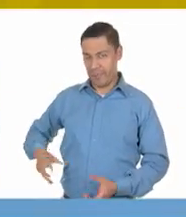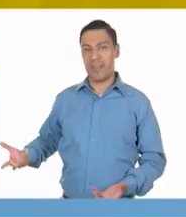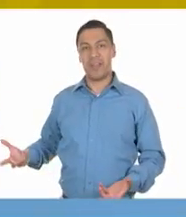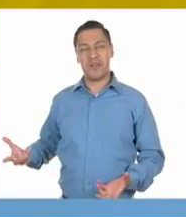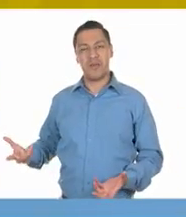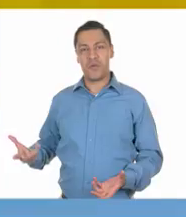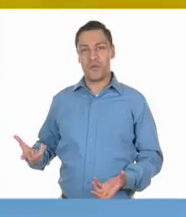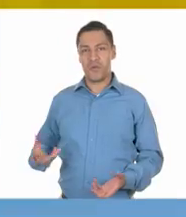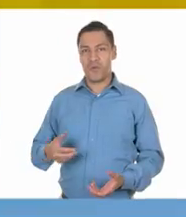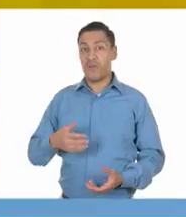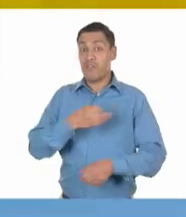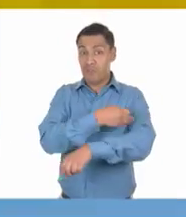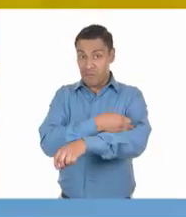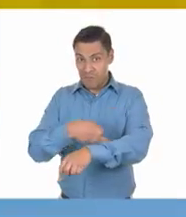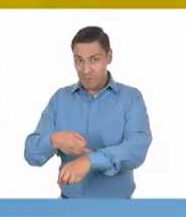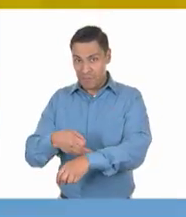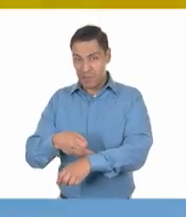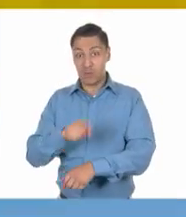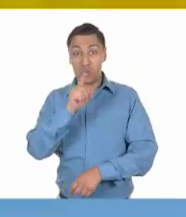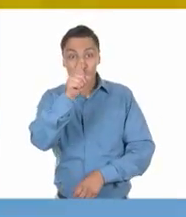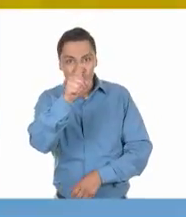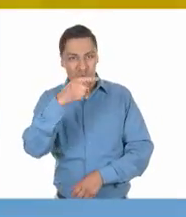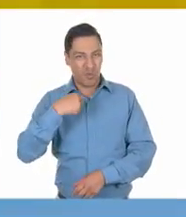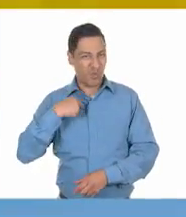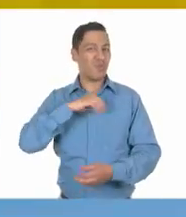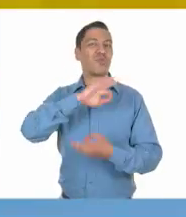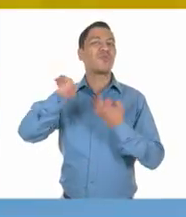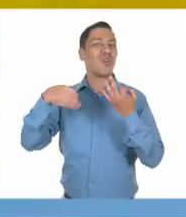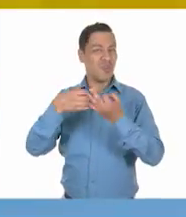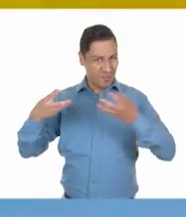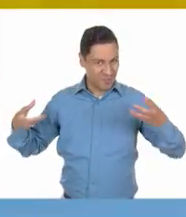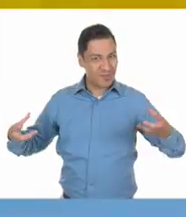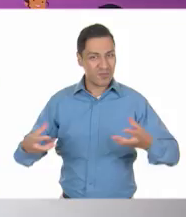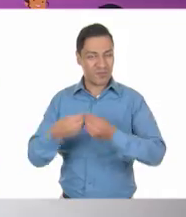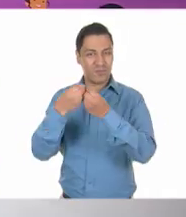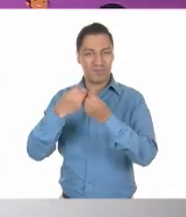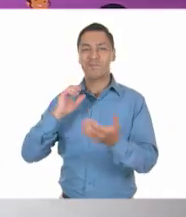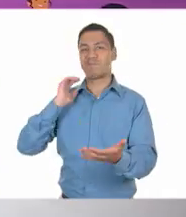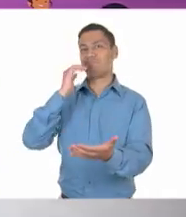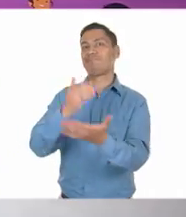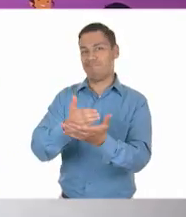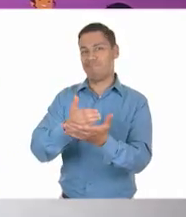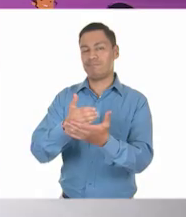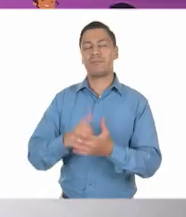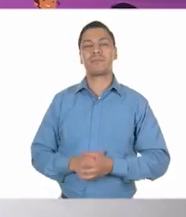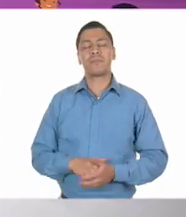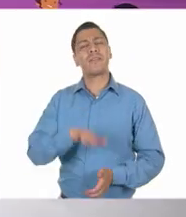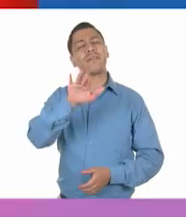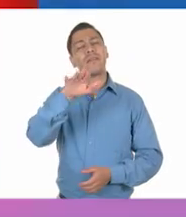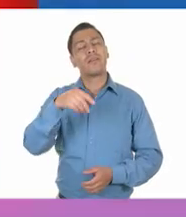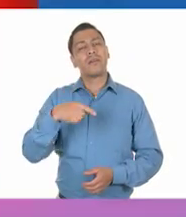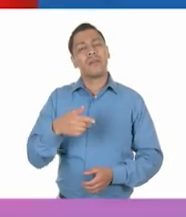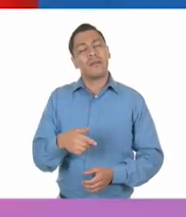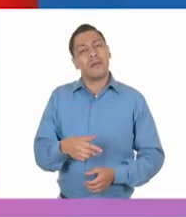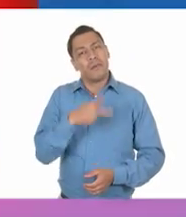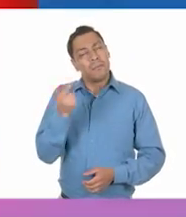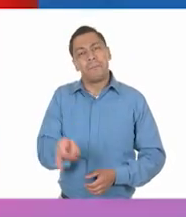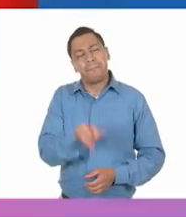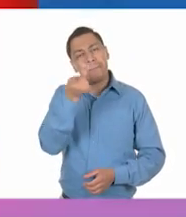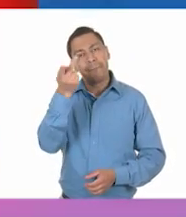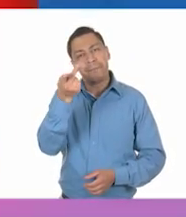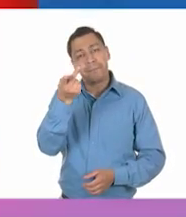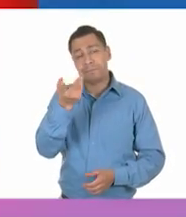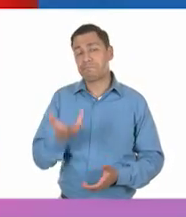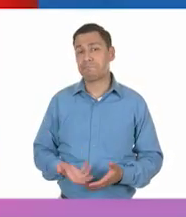y también en familia y nosotros mismos. ¿Qué les parece? Claro que sí, maestra. Tengo una duda. ¿Ustedes creen que si